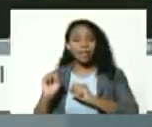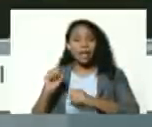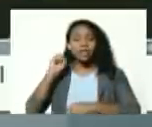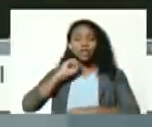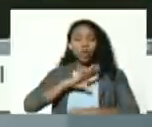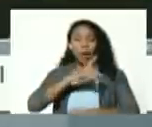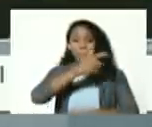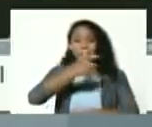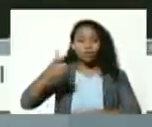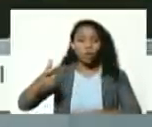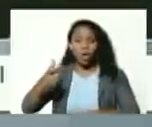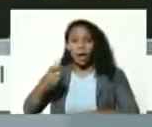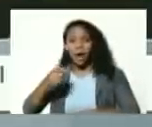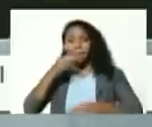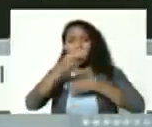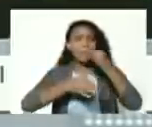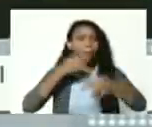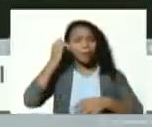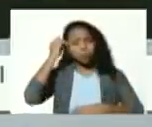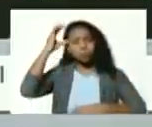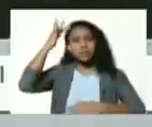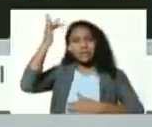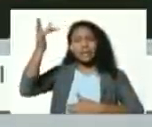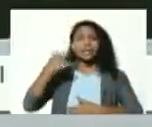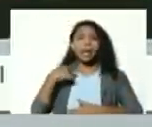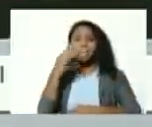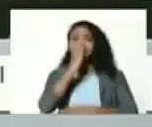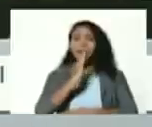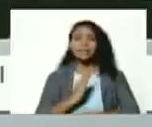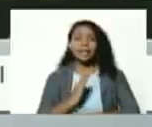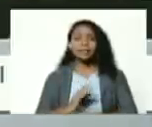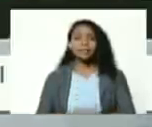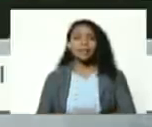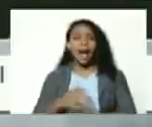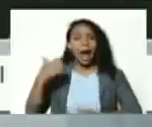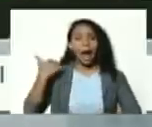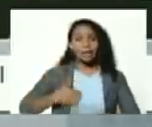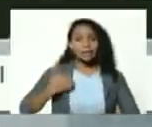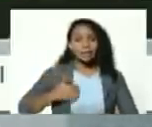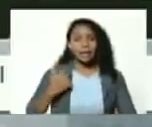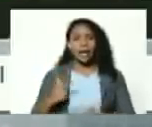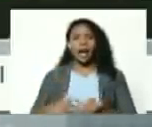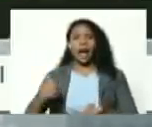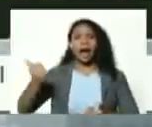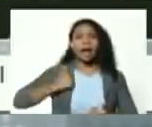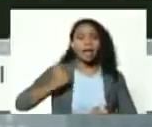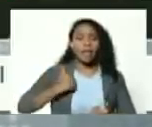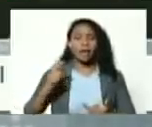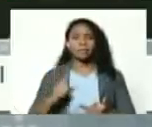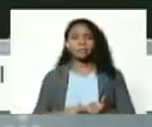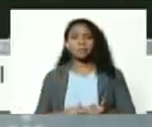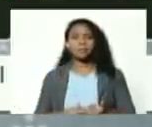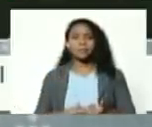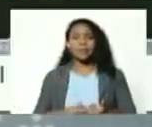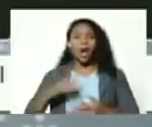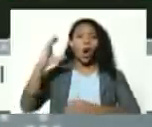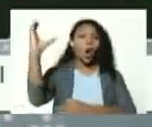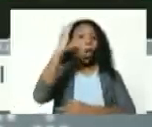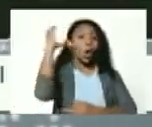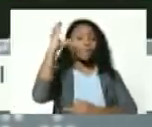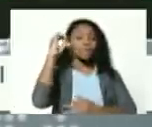e historiadoras de Brasil Argentina Canadá Colombia